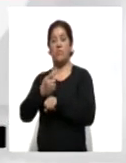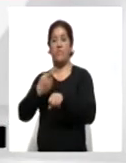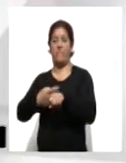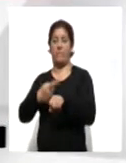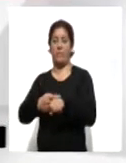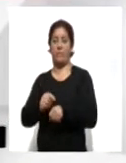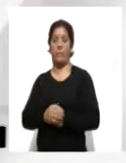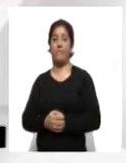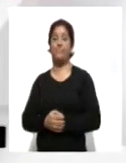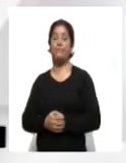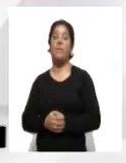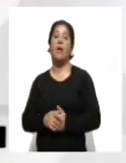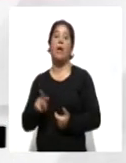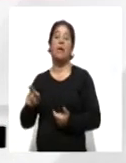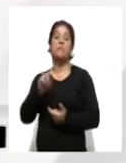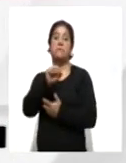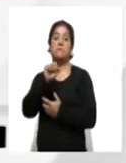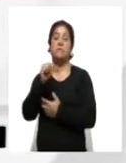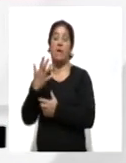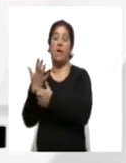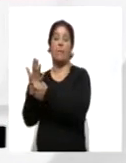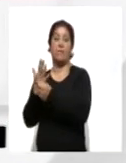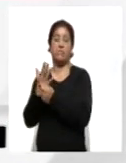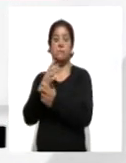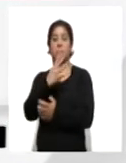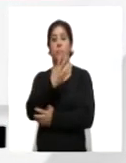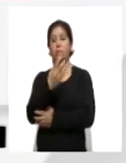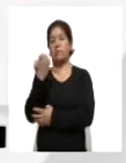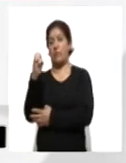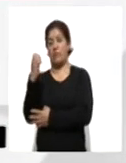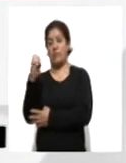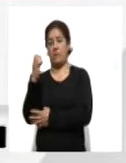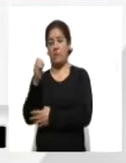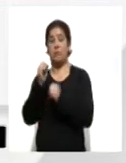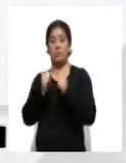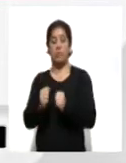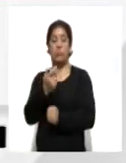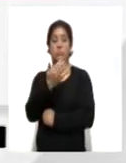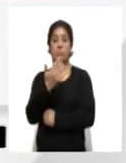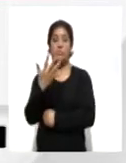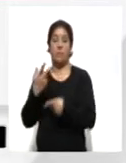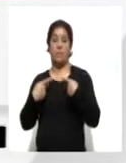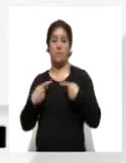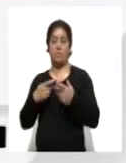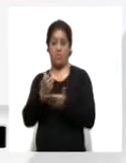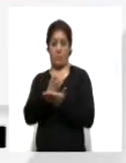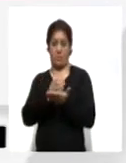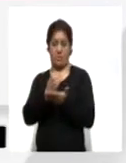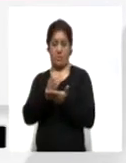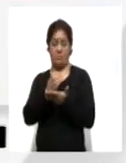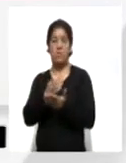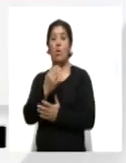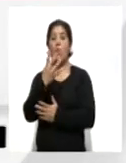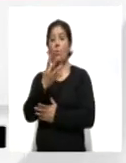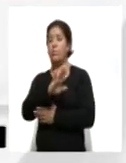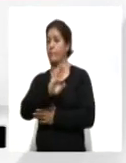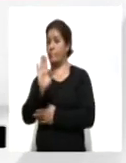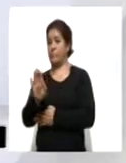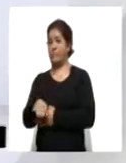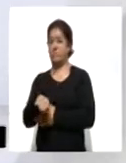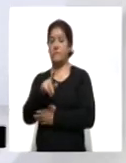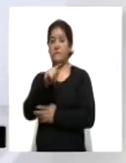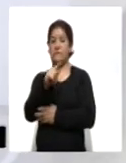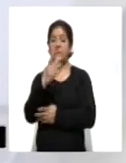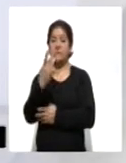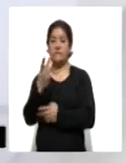De acuerdo con el reporte del 4 de enero, la Secretaría de Salud del Estado confirmó 55 personas recuperadas, 4 fallecimientos